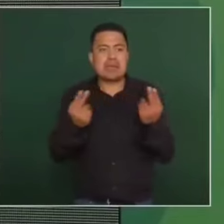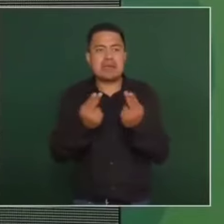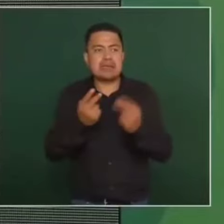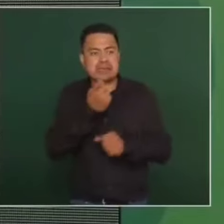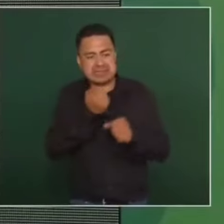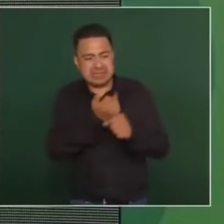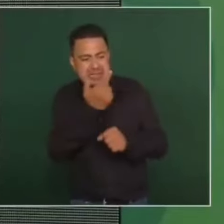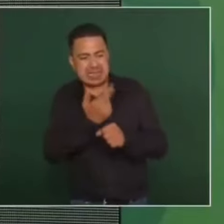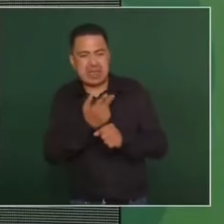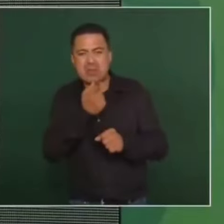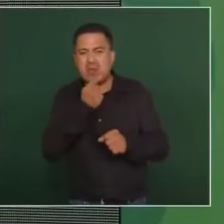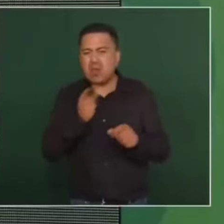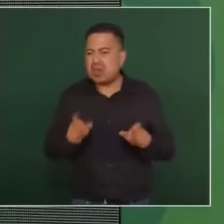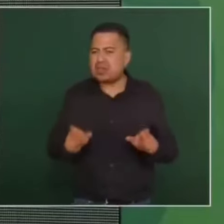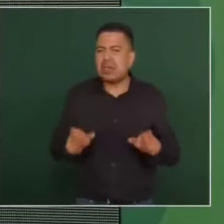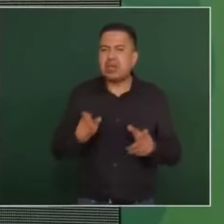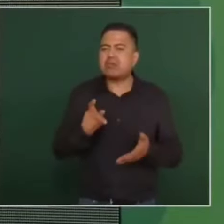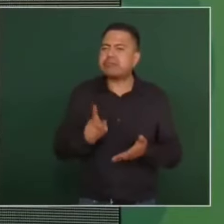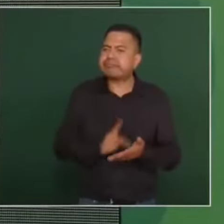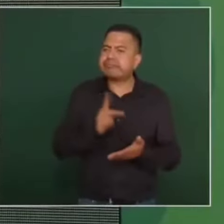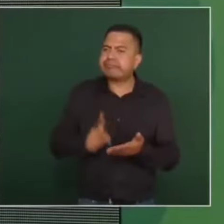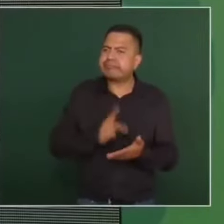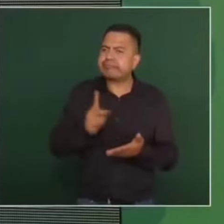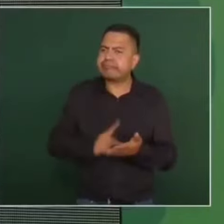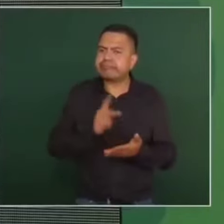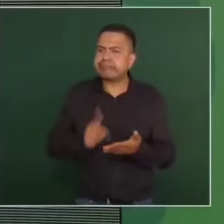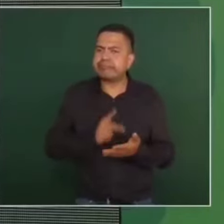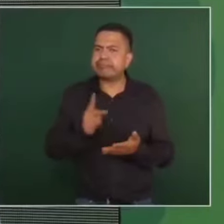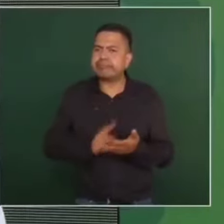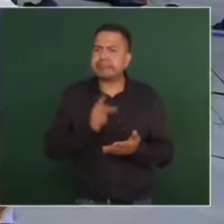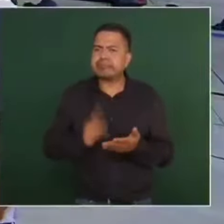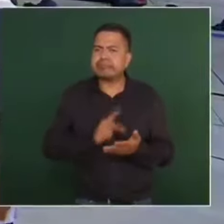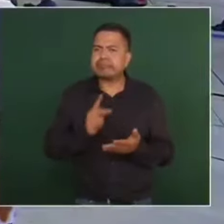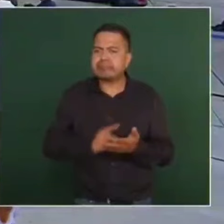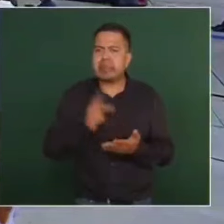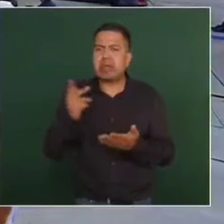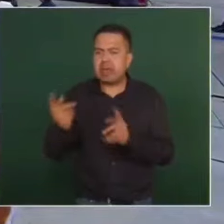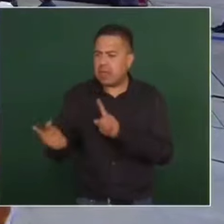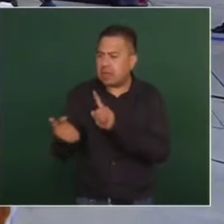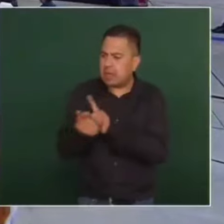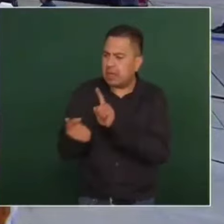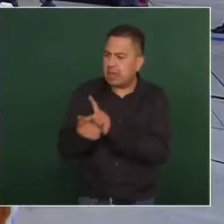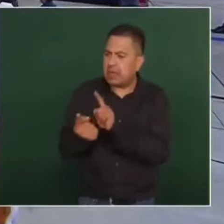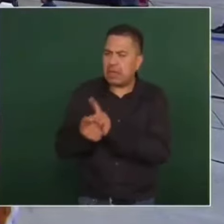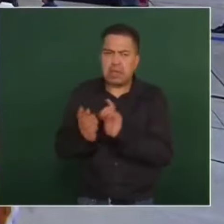secretaria de Seguridad Pública, cuántas veces se les ha recibido,